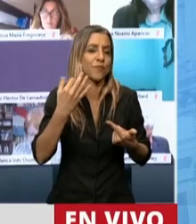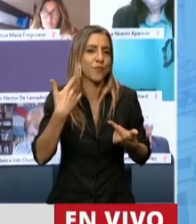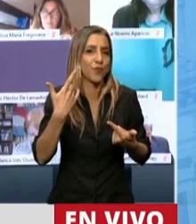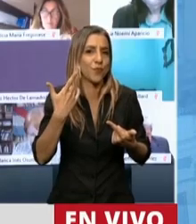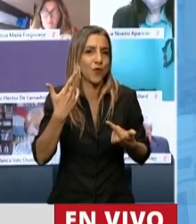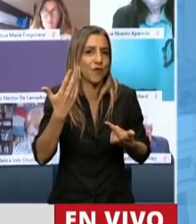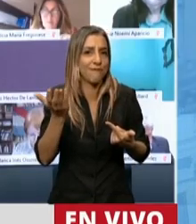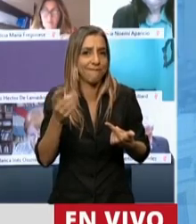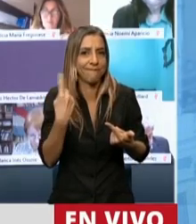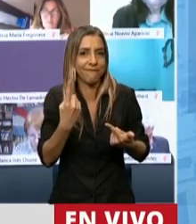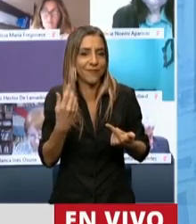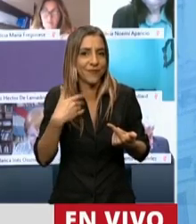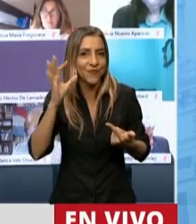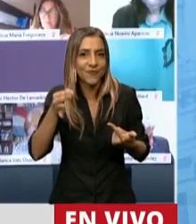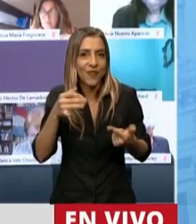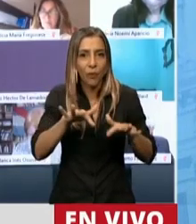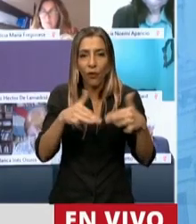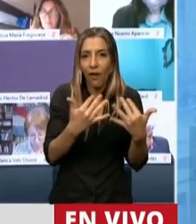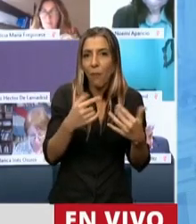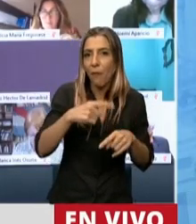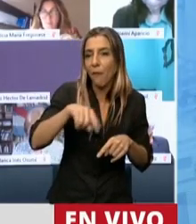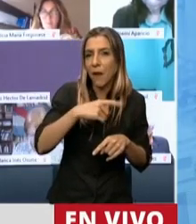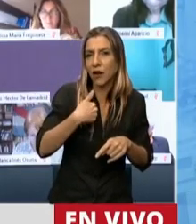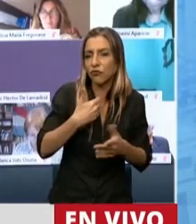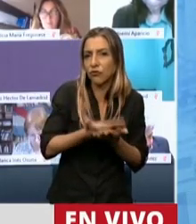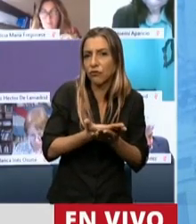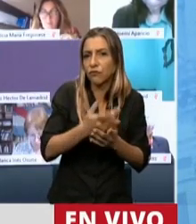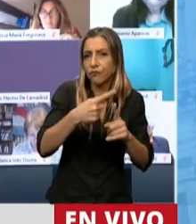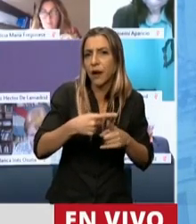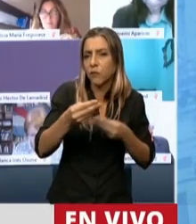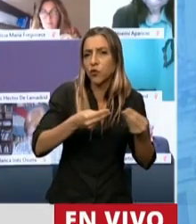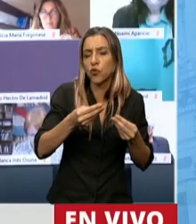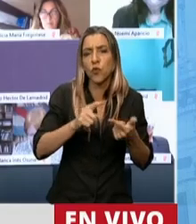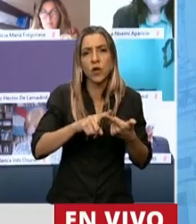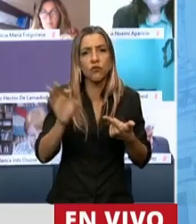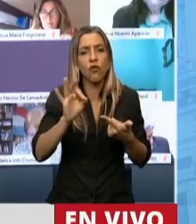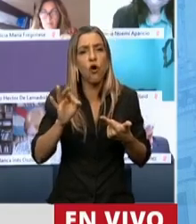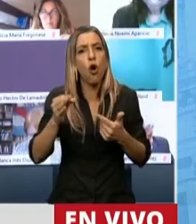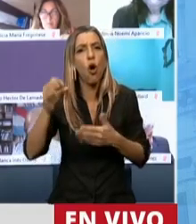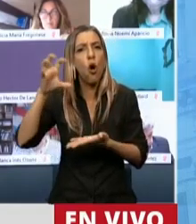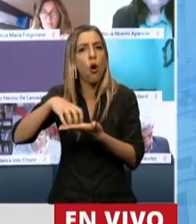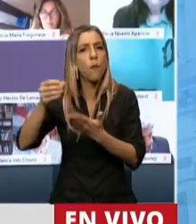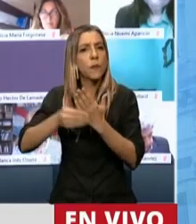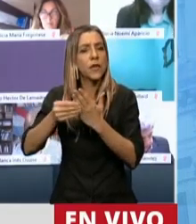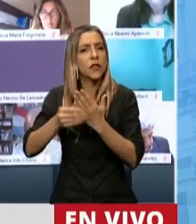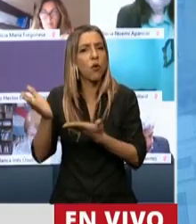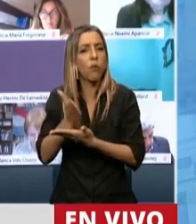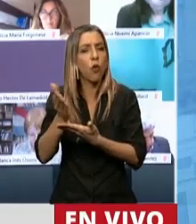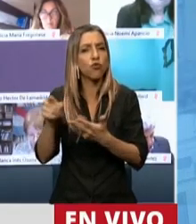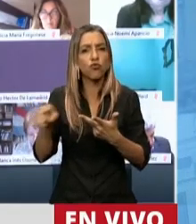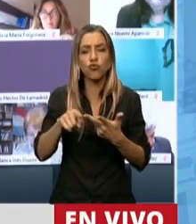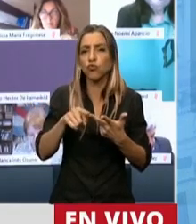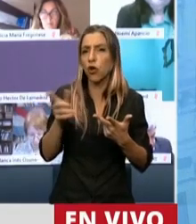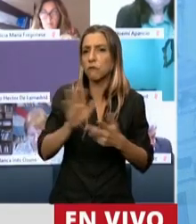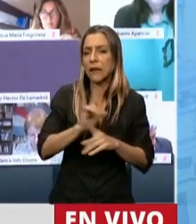la Cámara y tampoco surge del Ministerio de Producción. Los técnicos del Ministerio de Producción, el costo no es